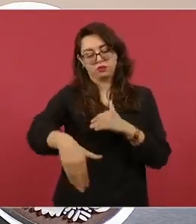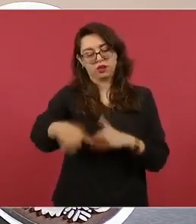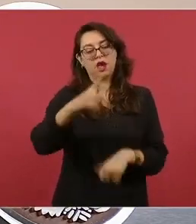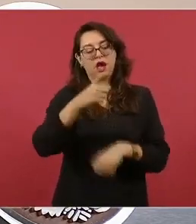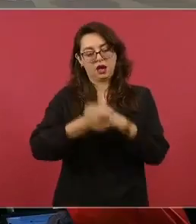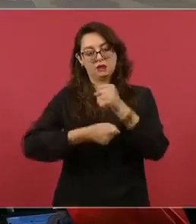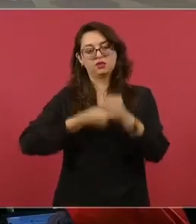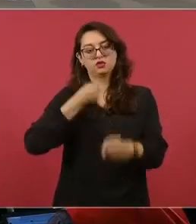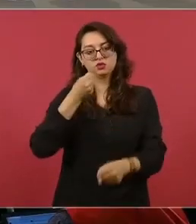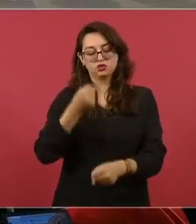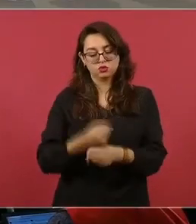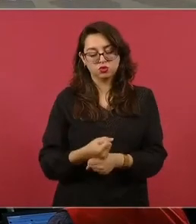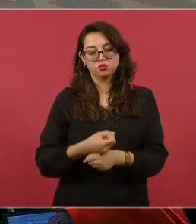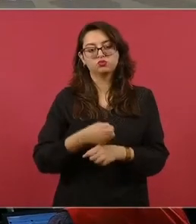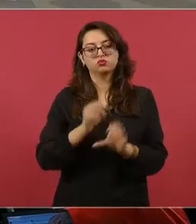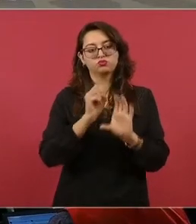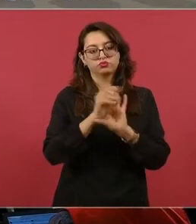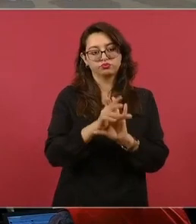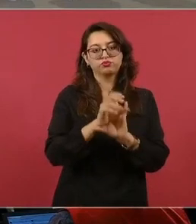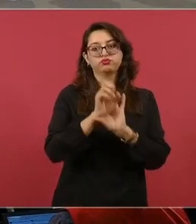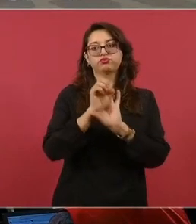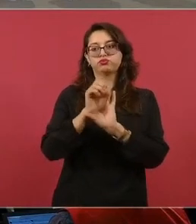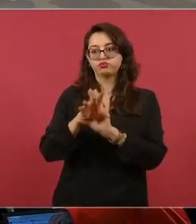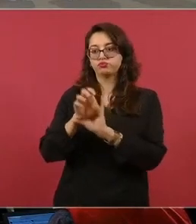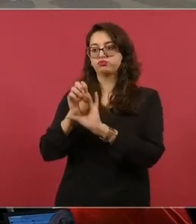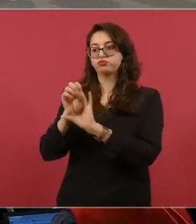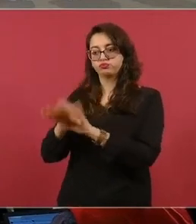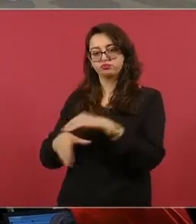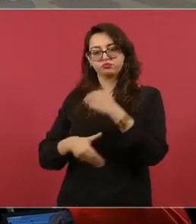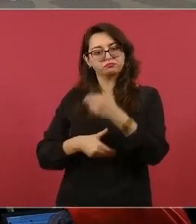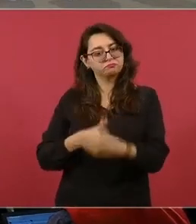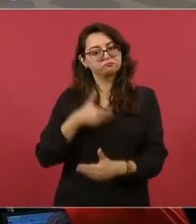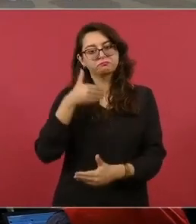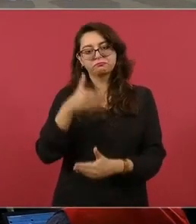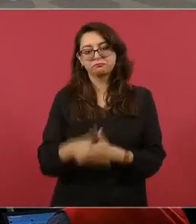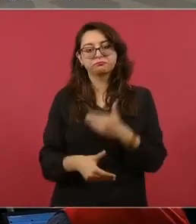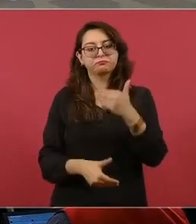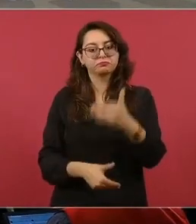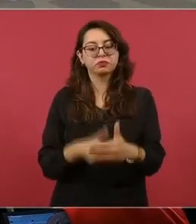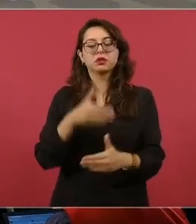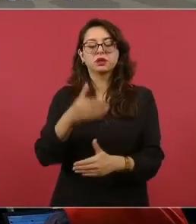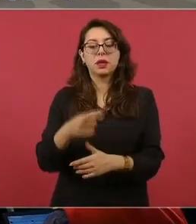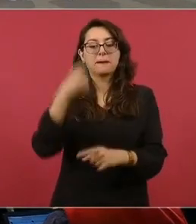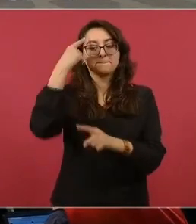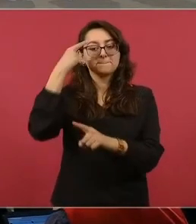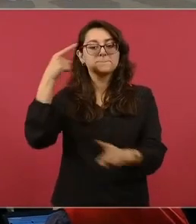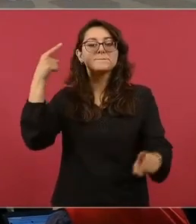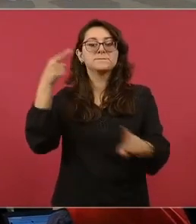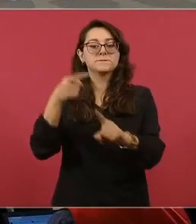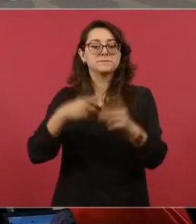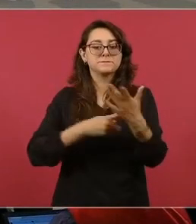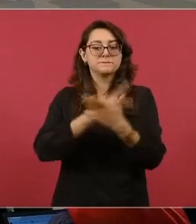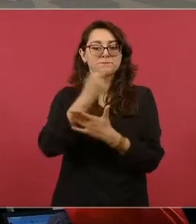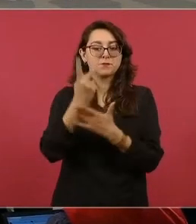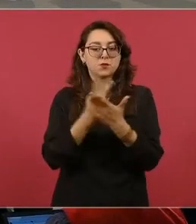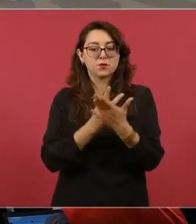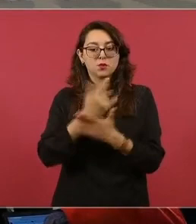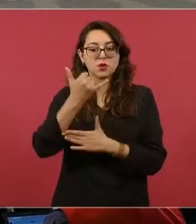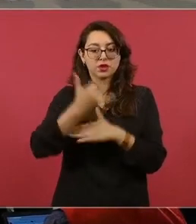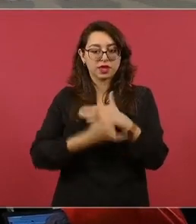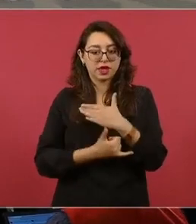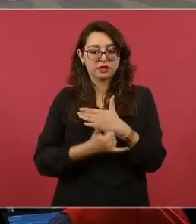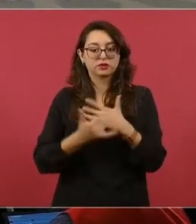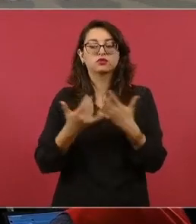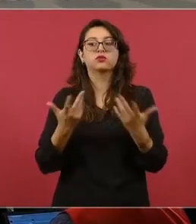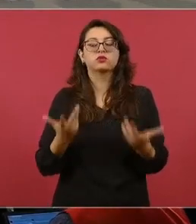de diseño de los distintos proyectos que se requieren en el marco de proyectos prioritarios como